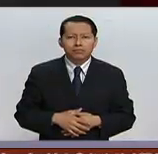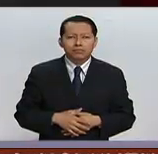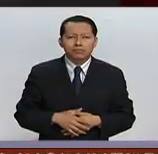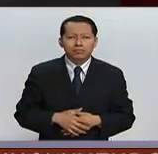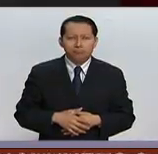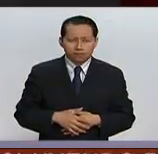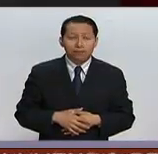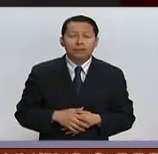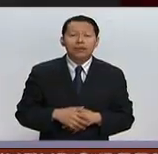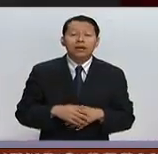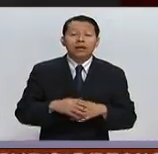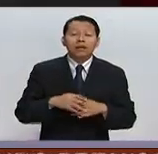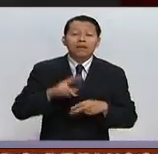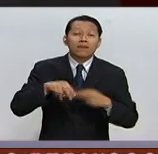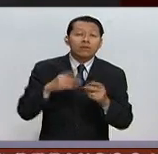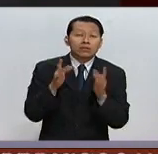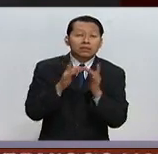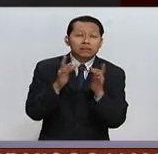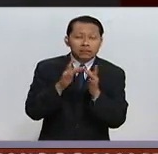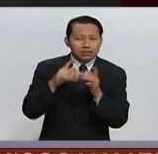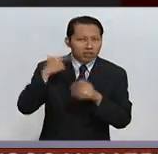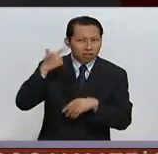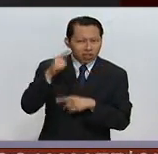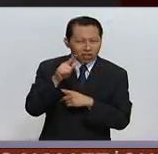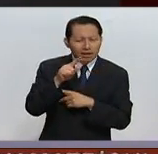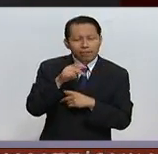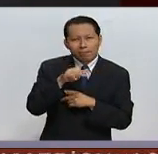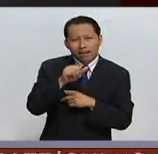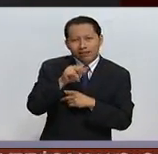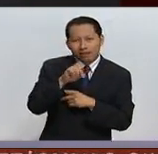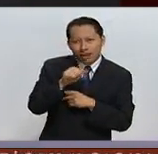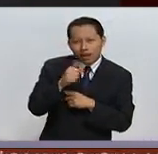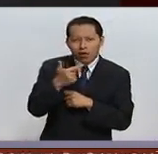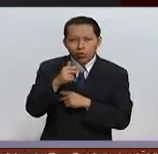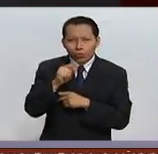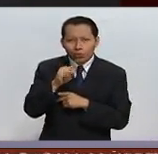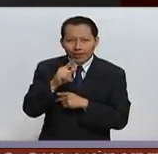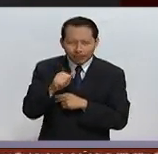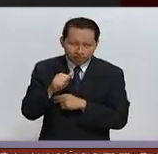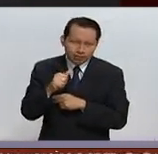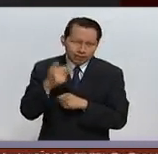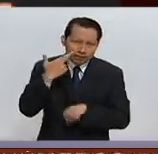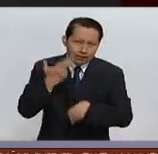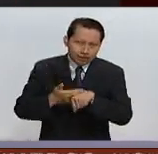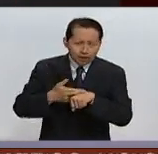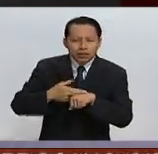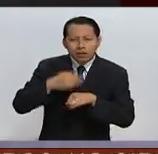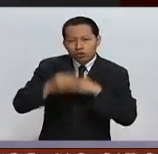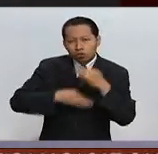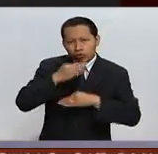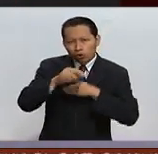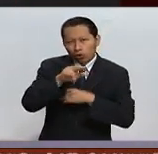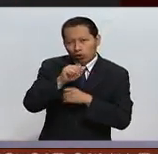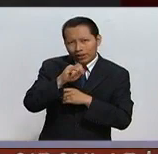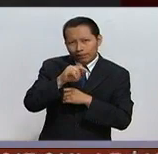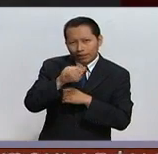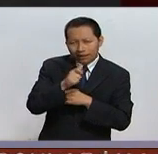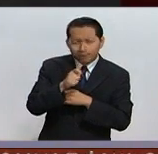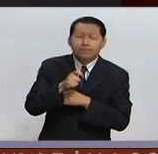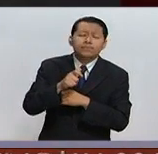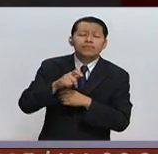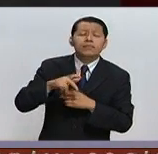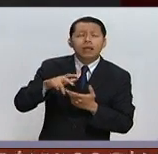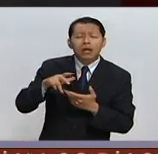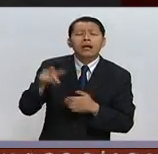Nos vamos a enlazar hasta Londres con Marcela Gutiérrez, corresponsal de Notimex. Marcela, pues finalmente triunfó